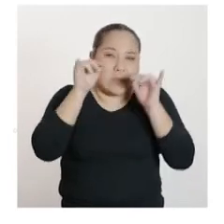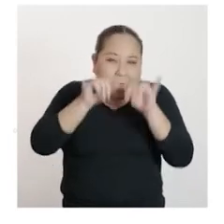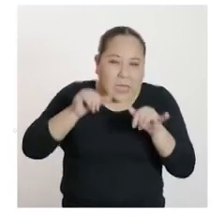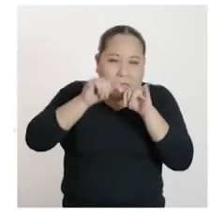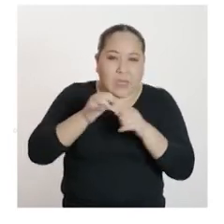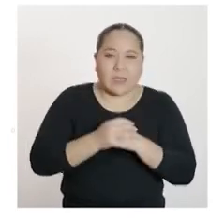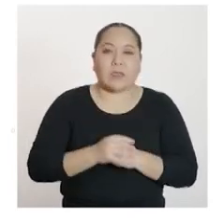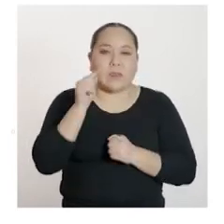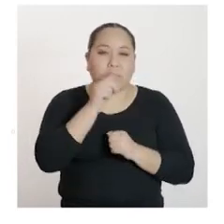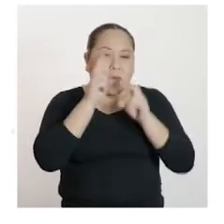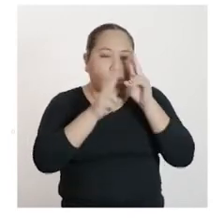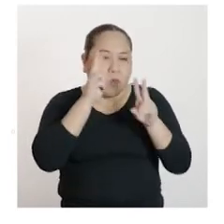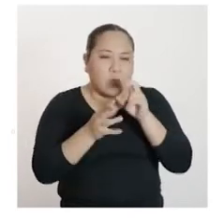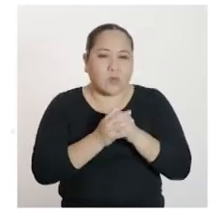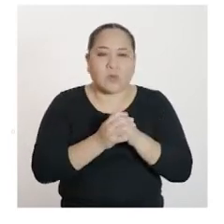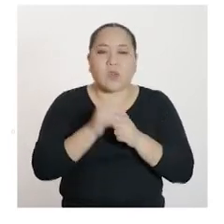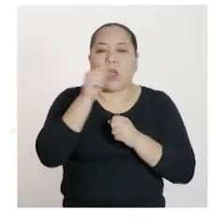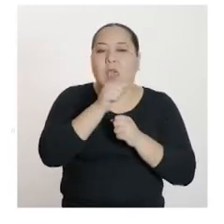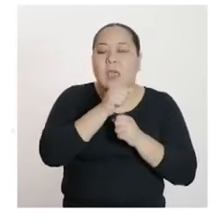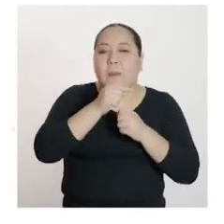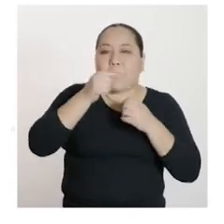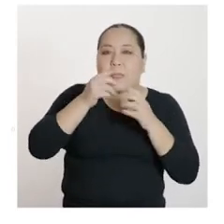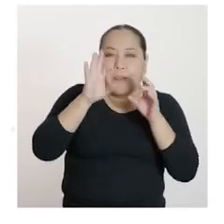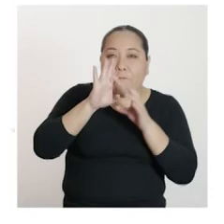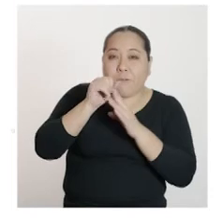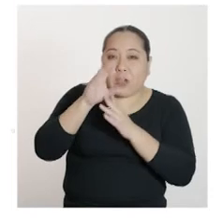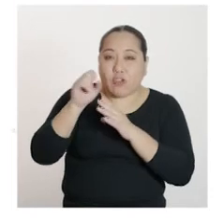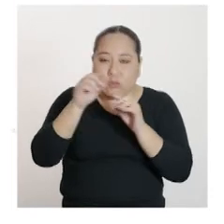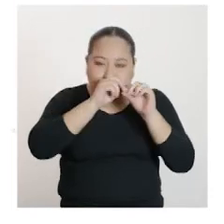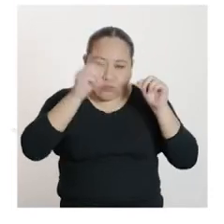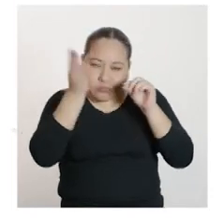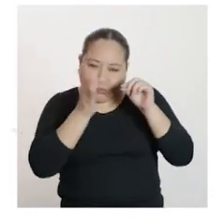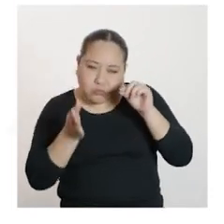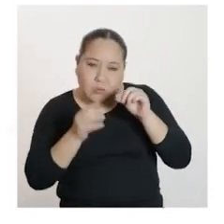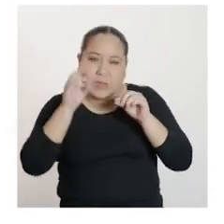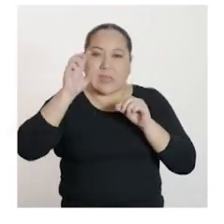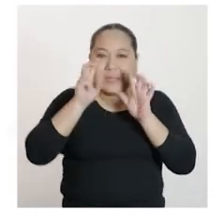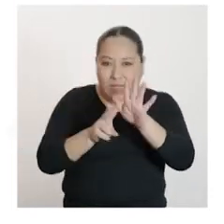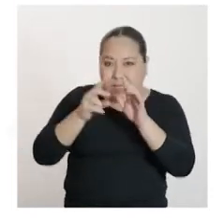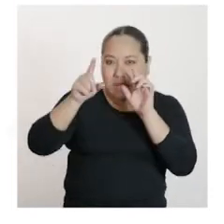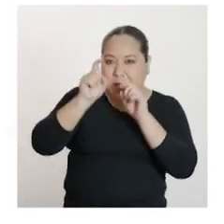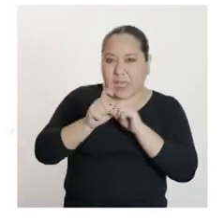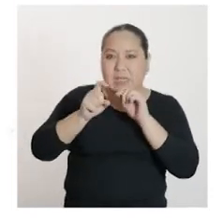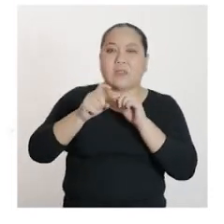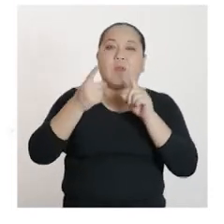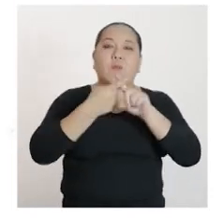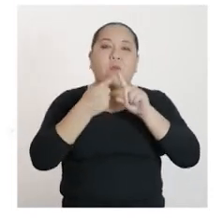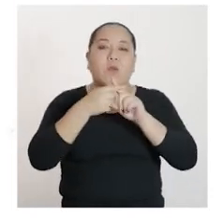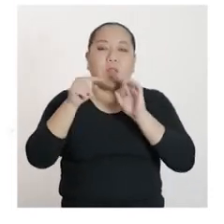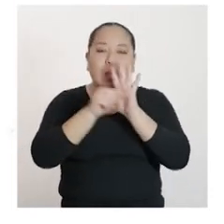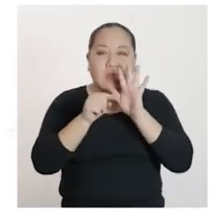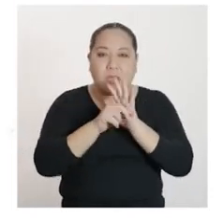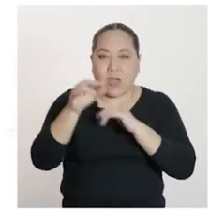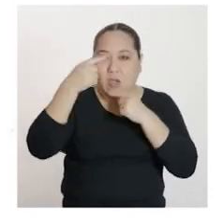Factorizamos la ecuación cuadrática y tenemos lo siguiente. 7X por negativo X más 45 igual